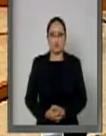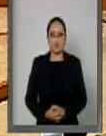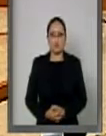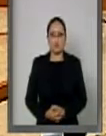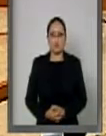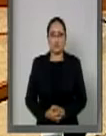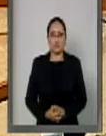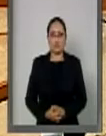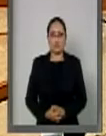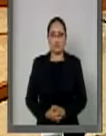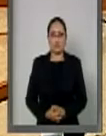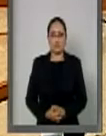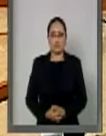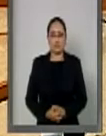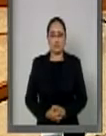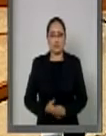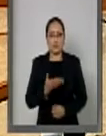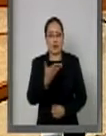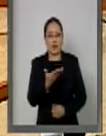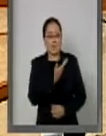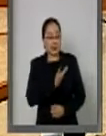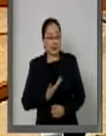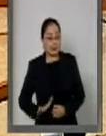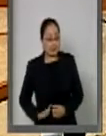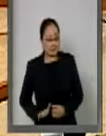Con el permiso de la presidencia,